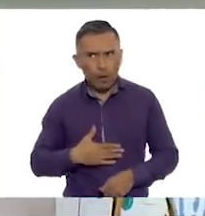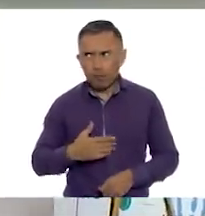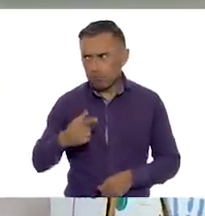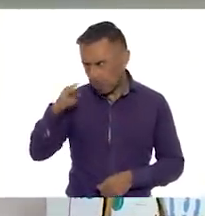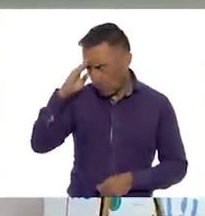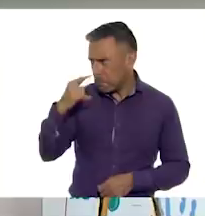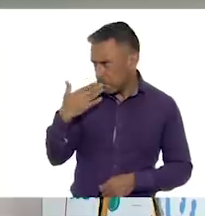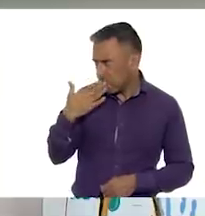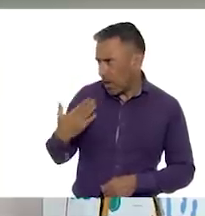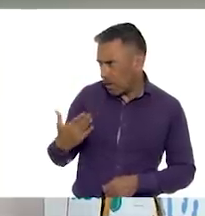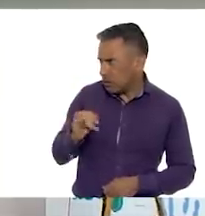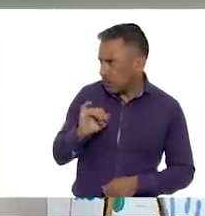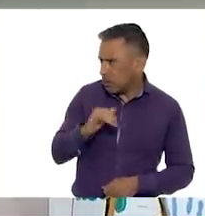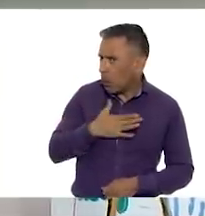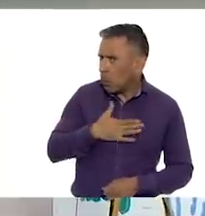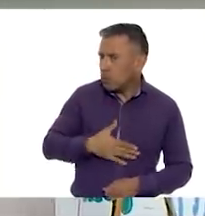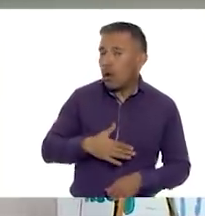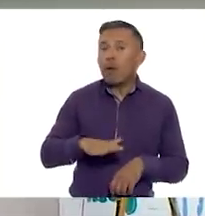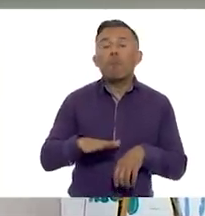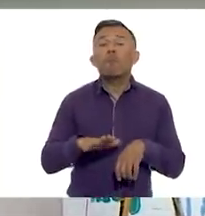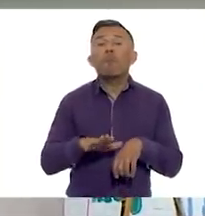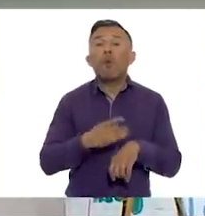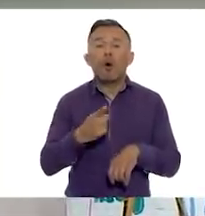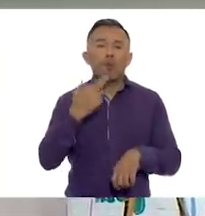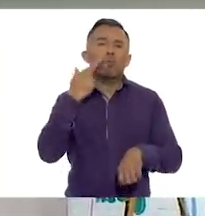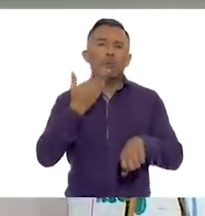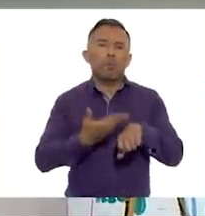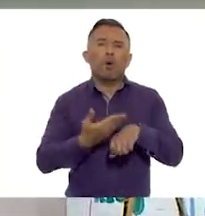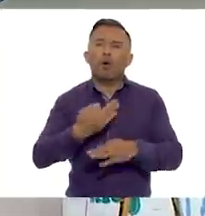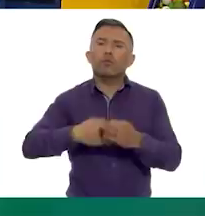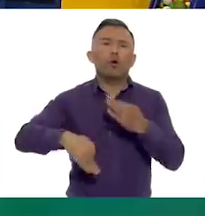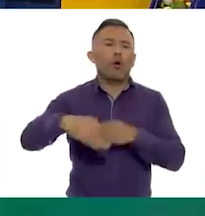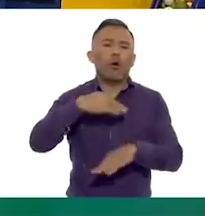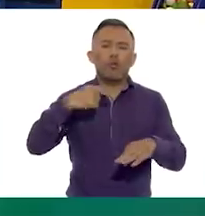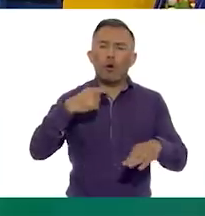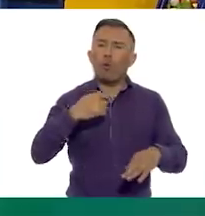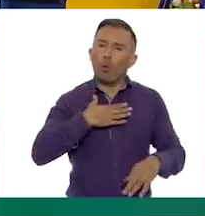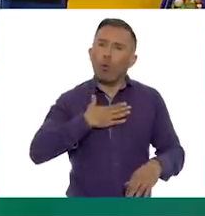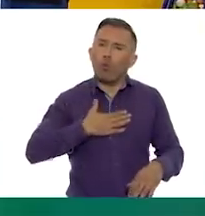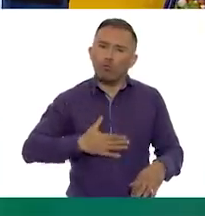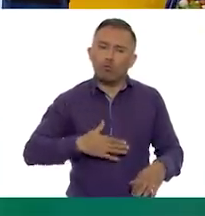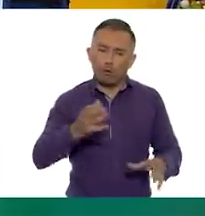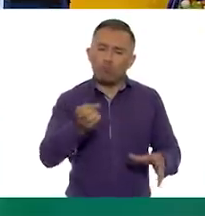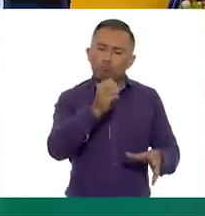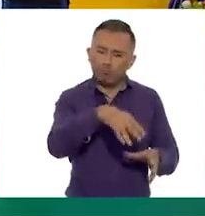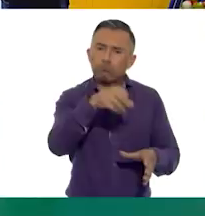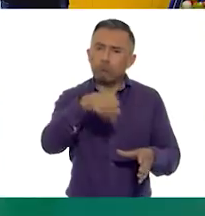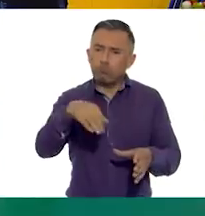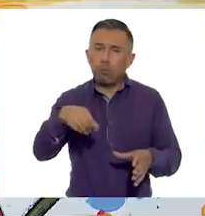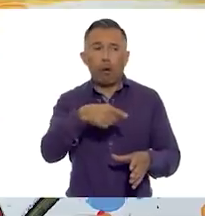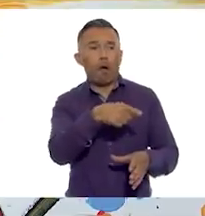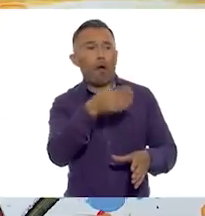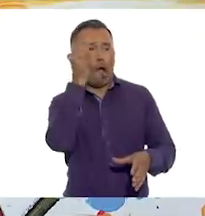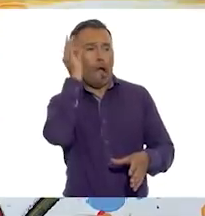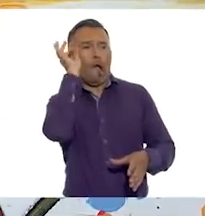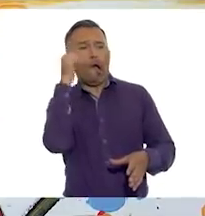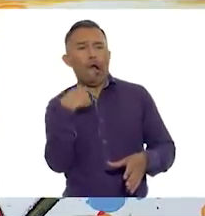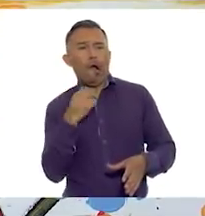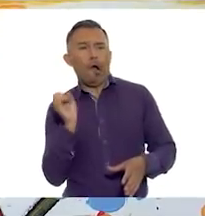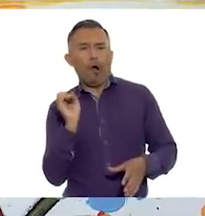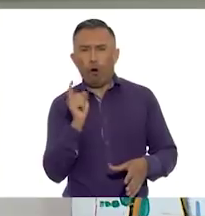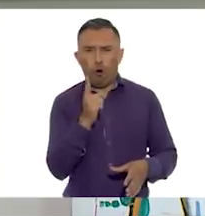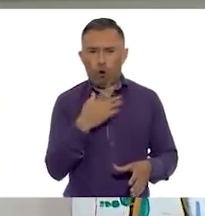Porque a todas y todos nos corresponde realizar acciones para no generar basura, ¿estamos de acuerdo? Bueno, para